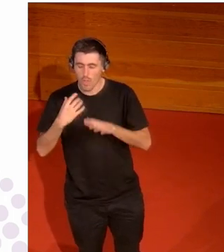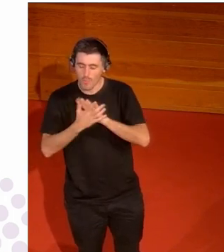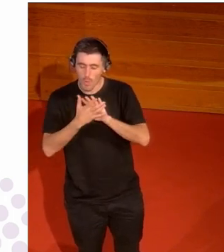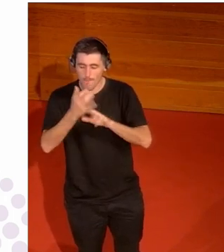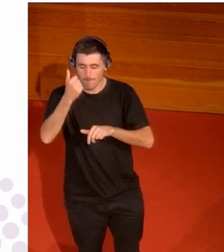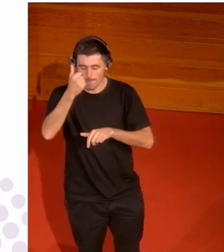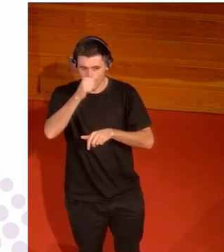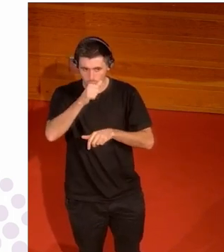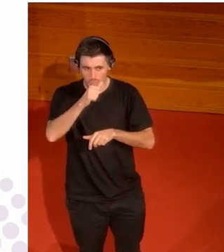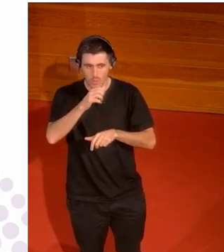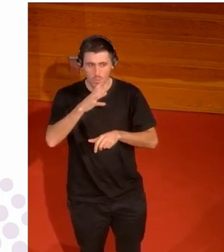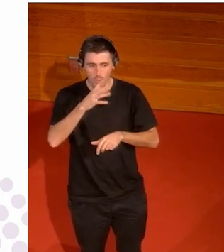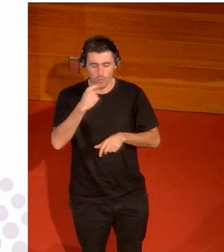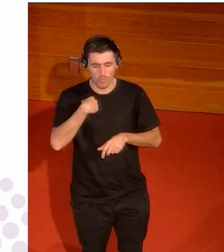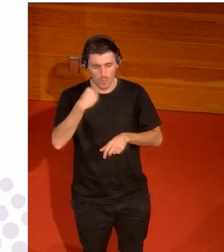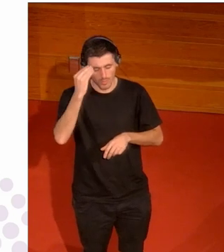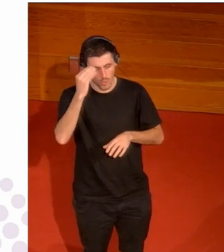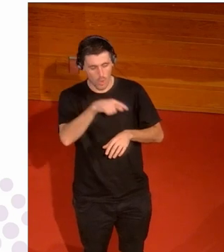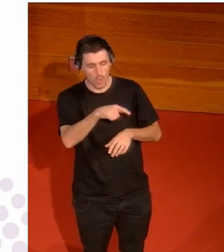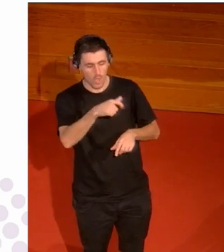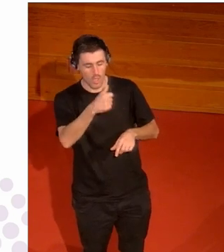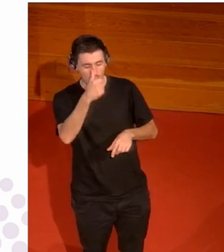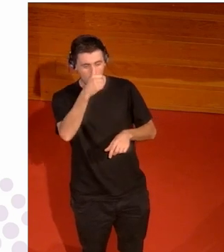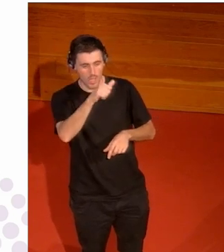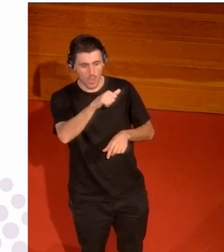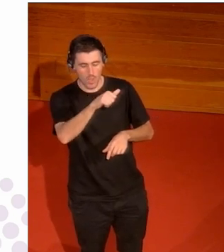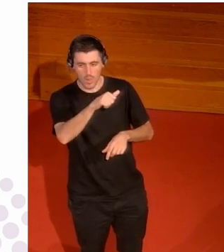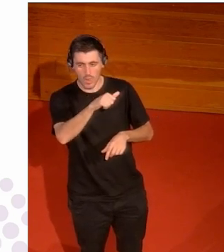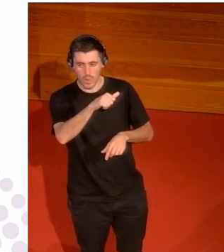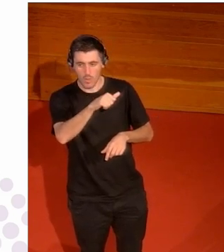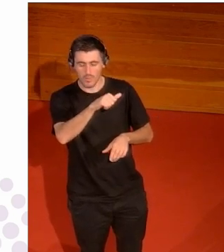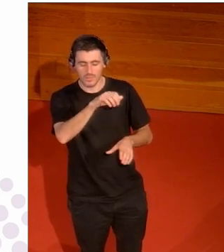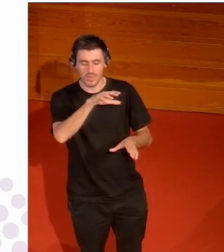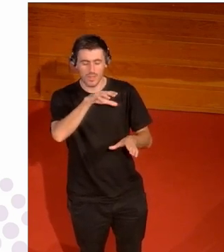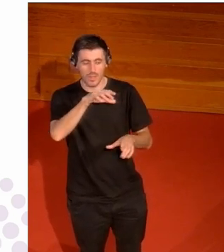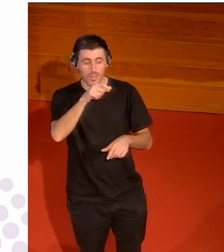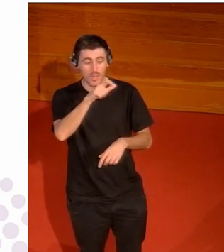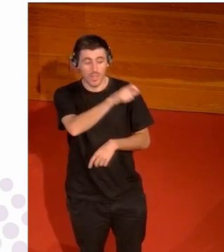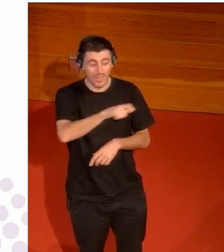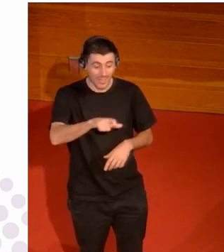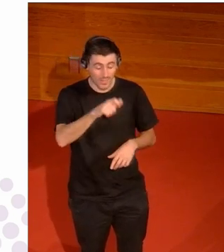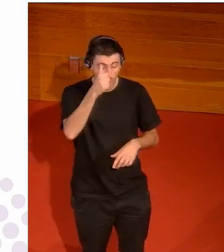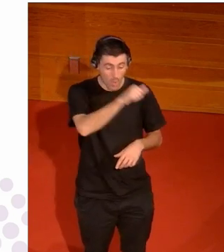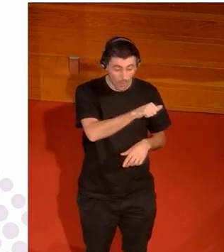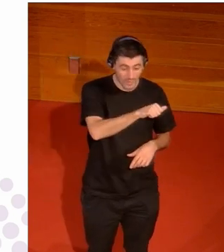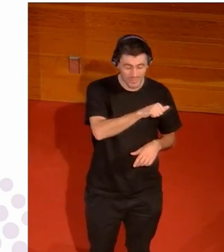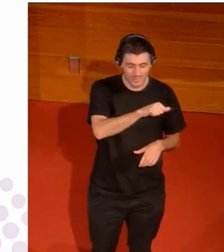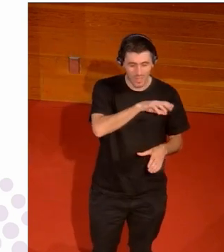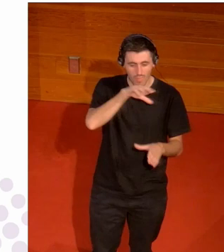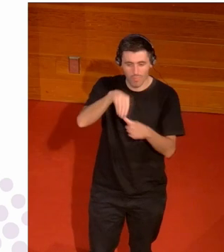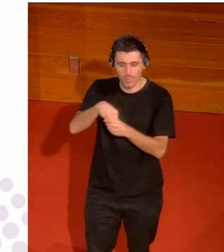porque considero que son hombres ocupando la categoría femenina en el deporte entonces creo que